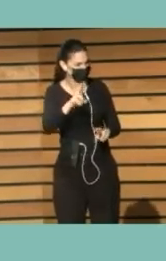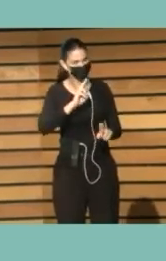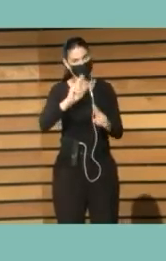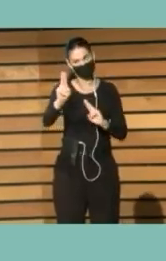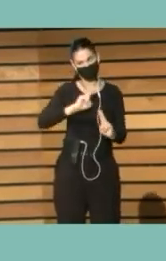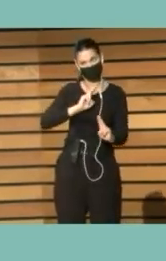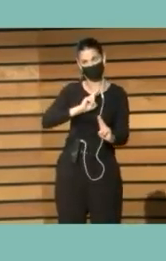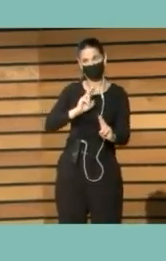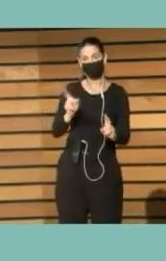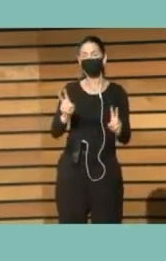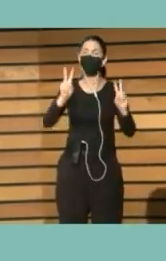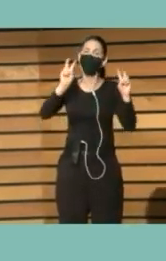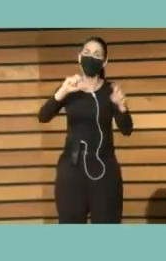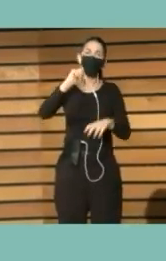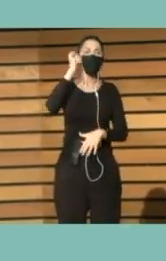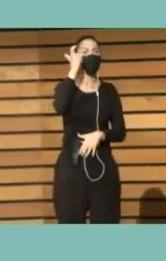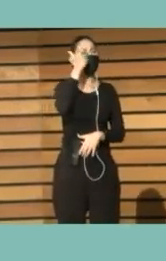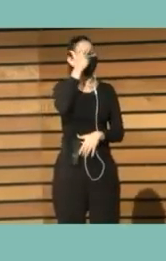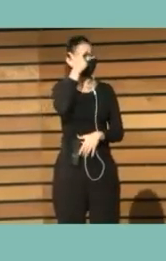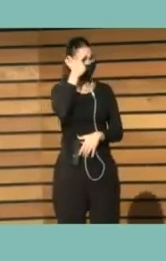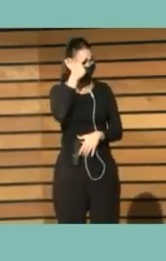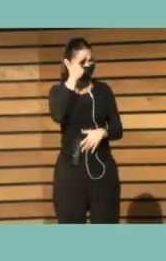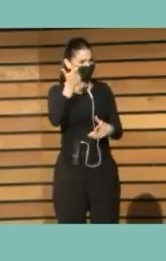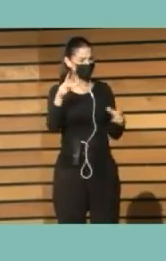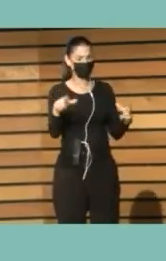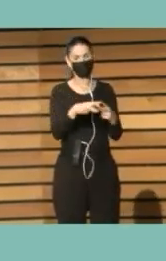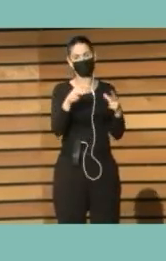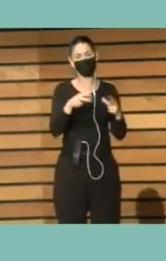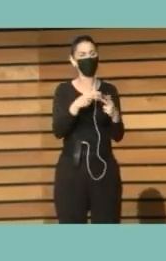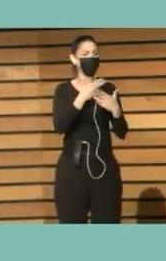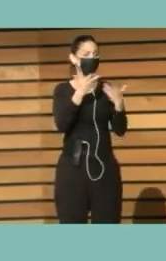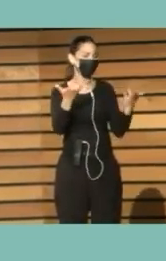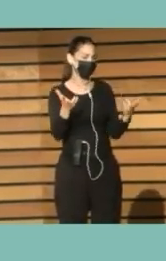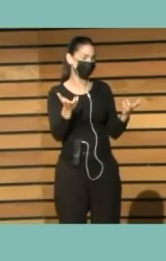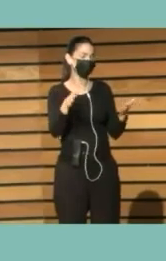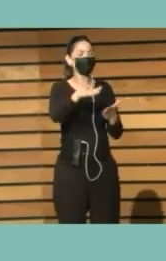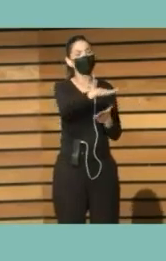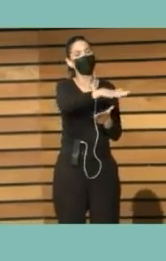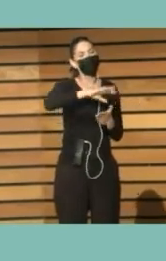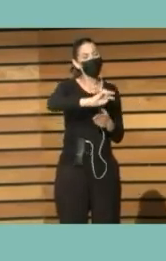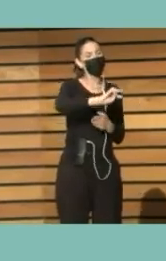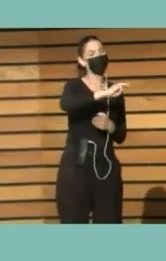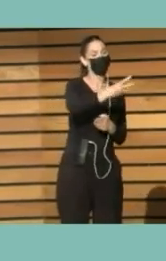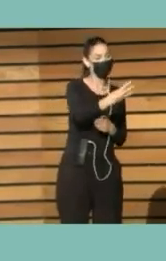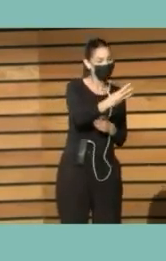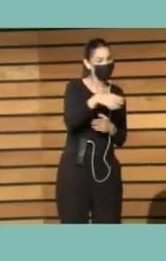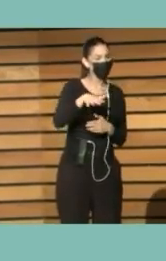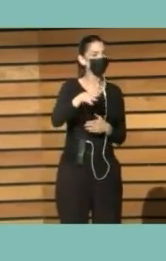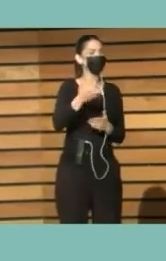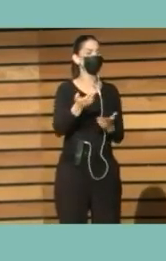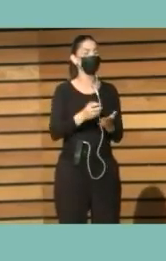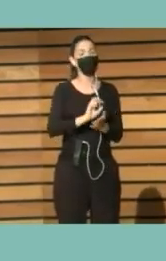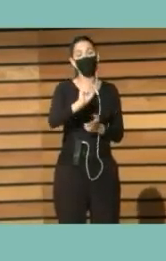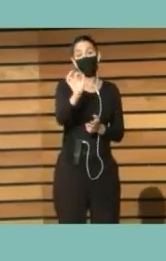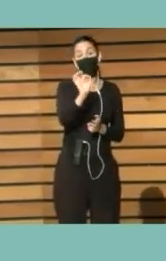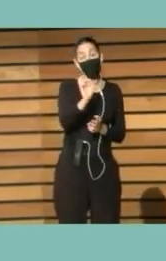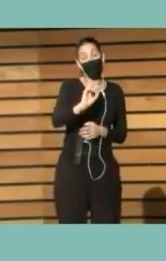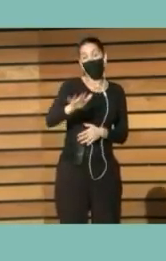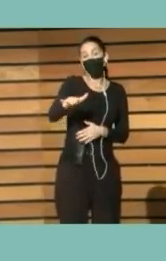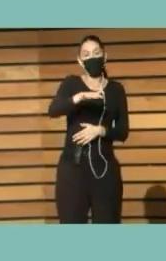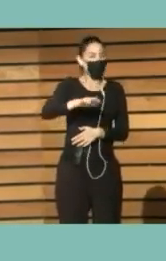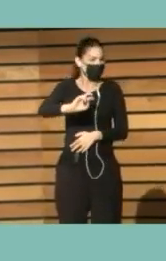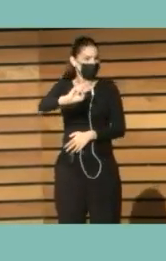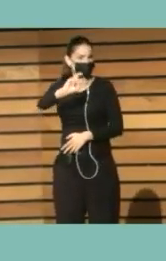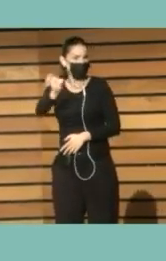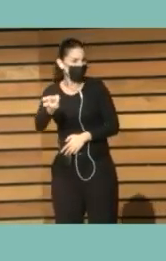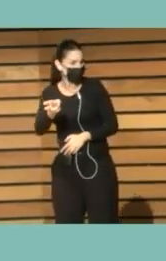Estos conceptos Establecidos En la sociología Como espacios Terceros O los otros espacios No